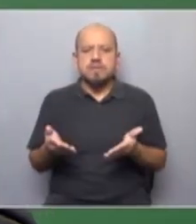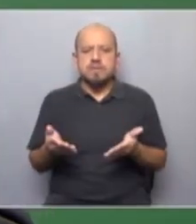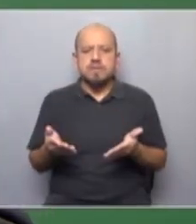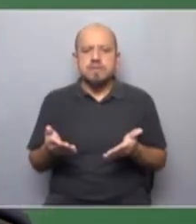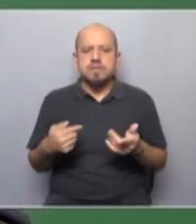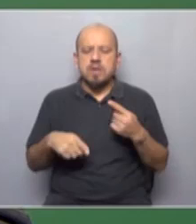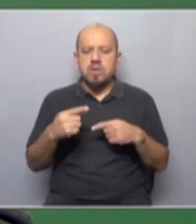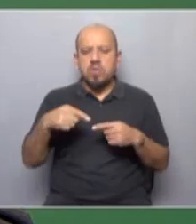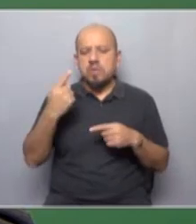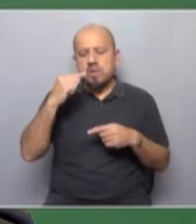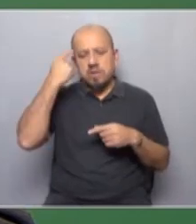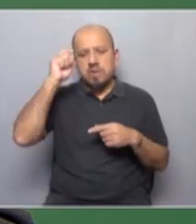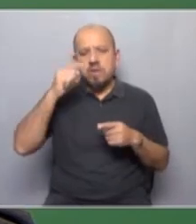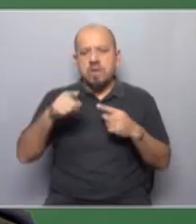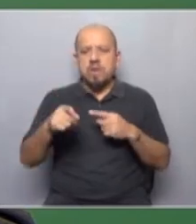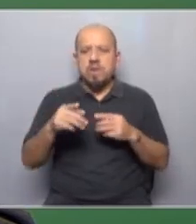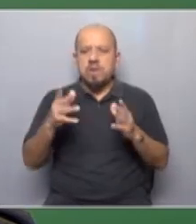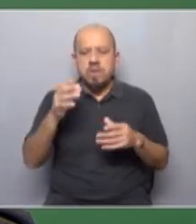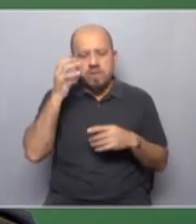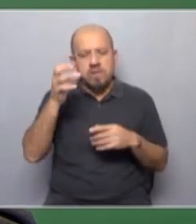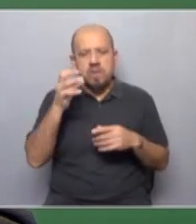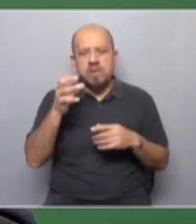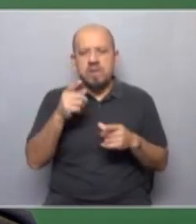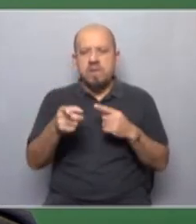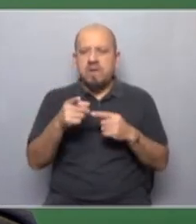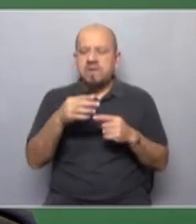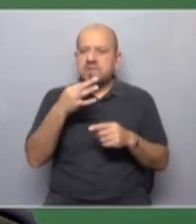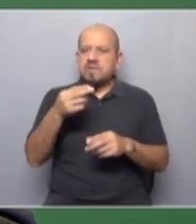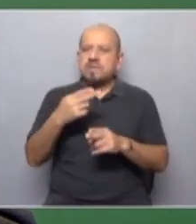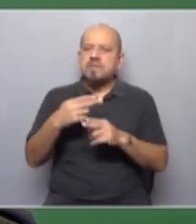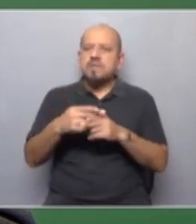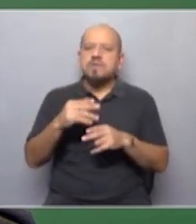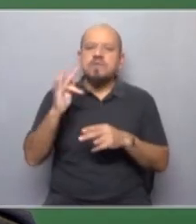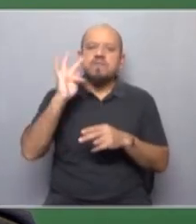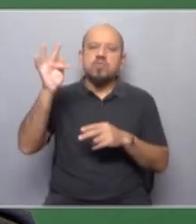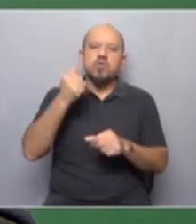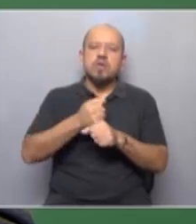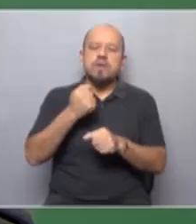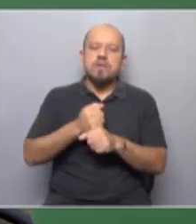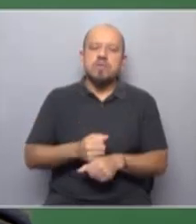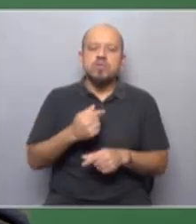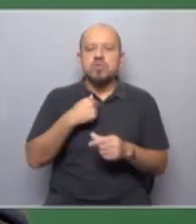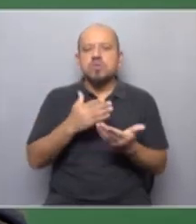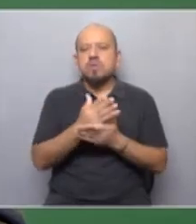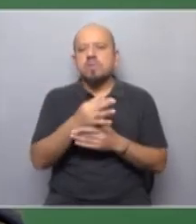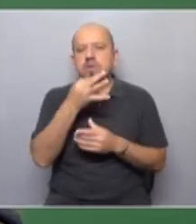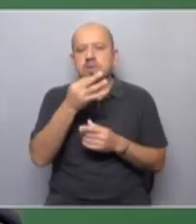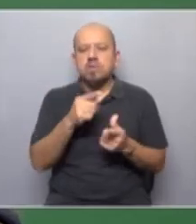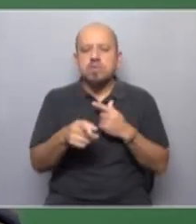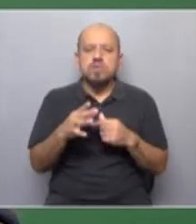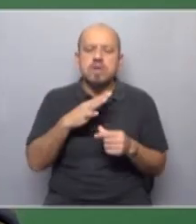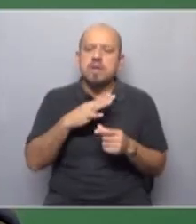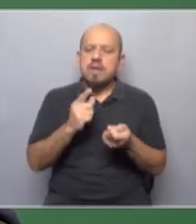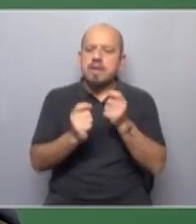asociado a otra idea que es súper peligrosa que se le puso el título el futuro del trabajo que yo siempre digo está mal hay que